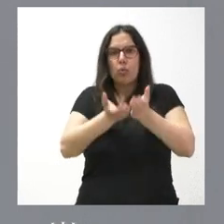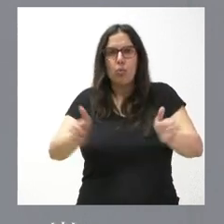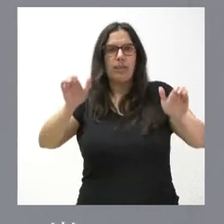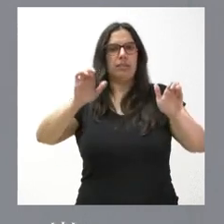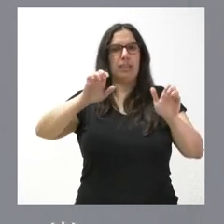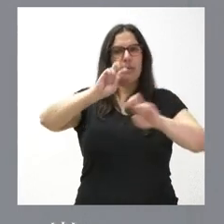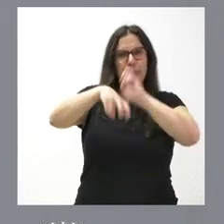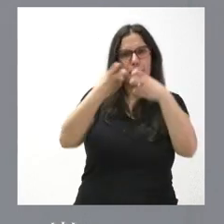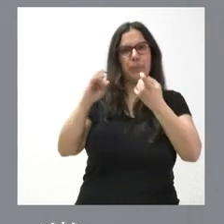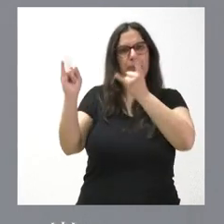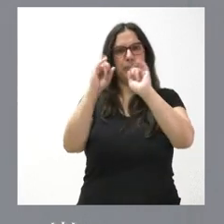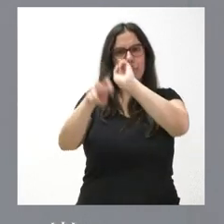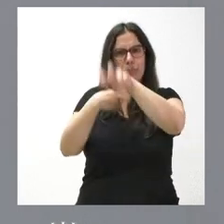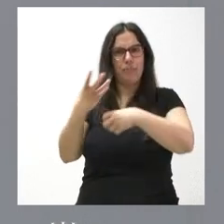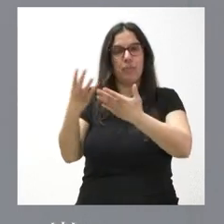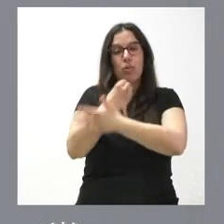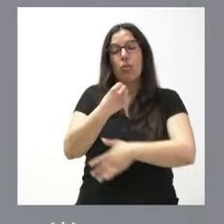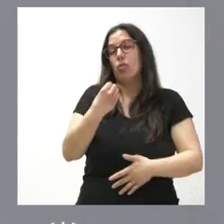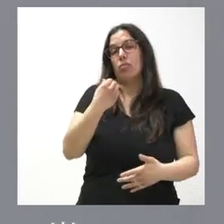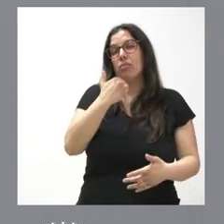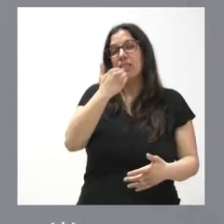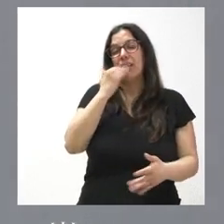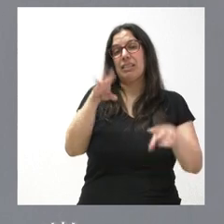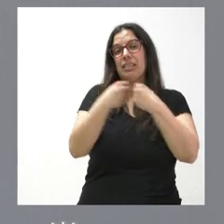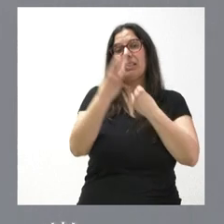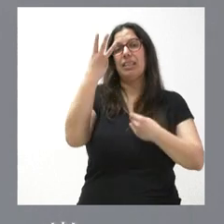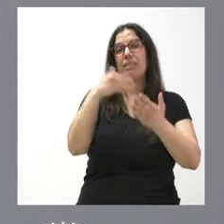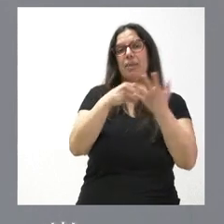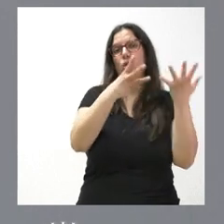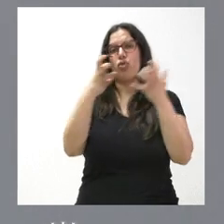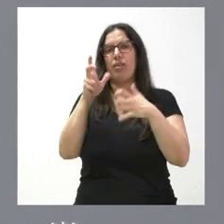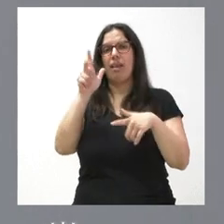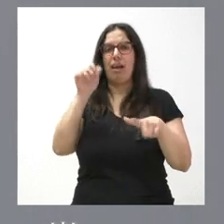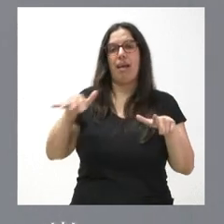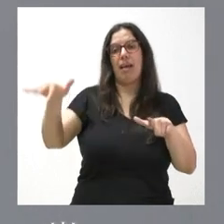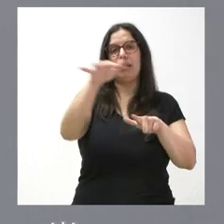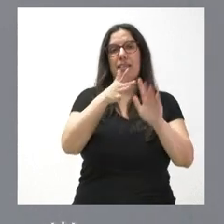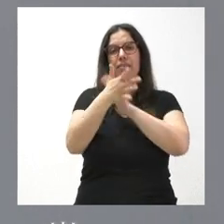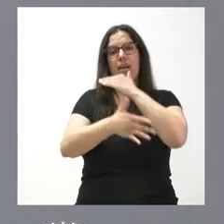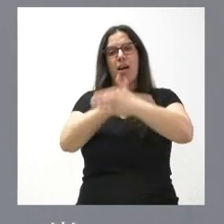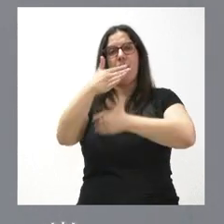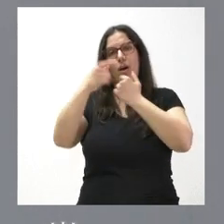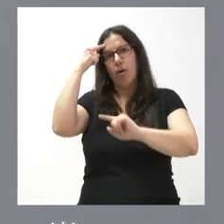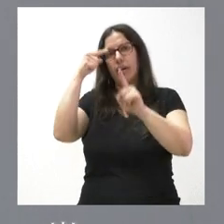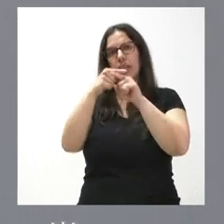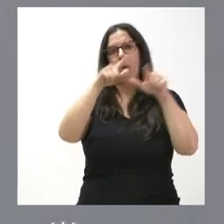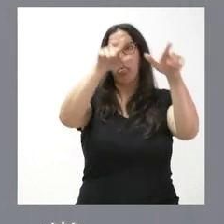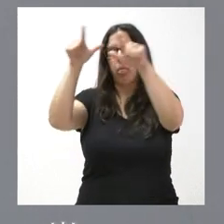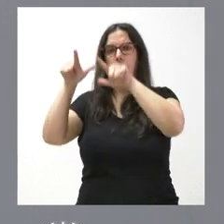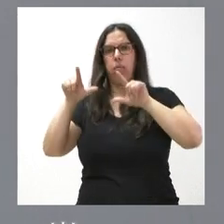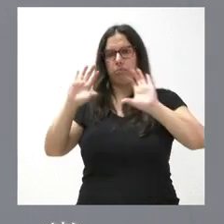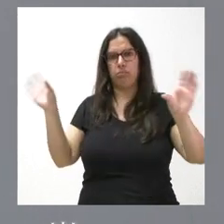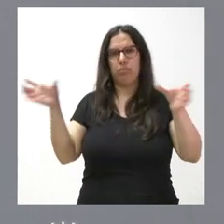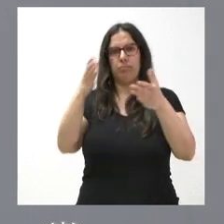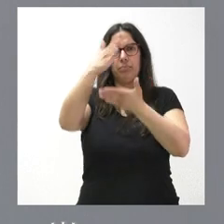restauración del medio natural. El abarca prácticamente 3.800 hectáreas. De esta forma, se avanza hacia el objetivo que tenemos esta